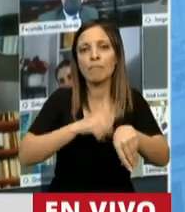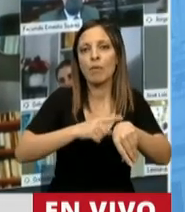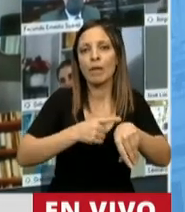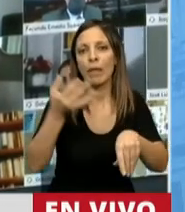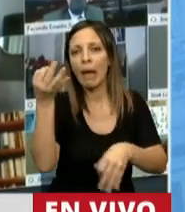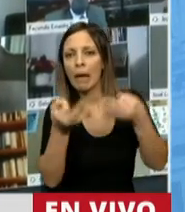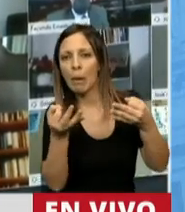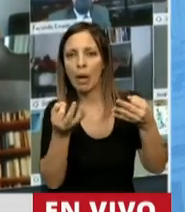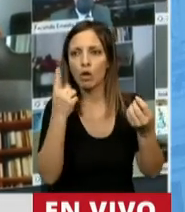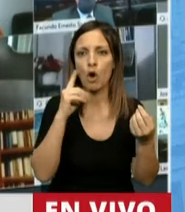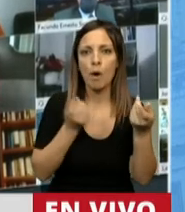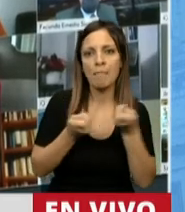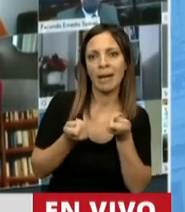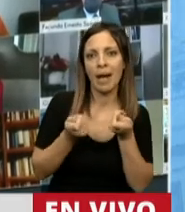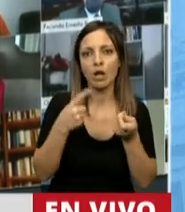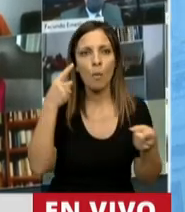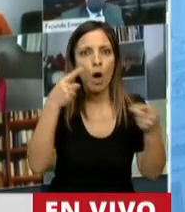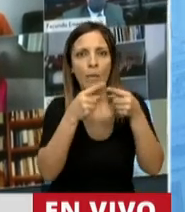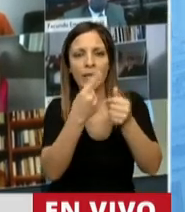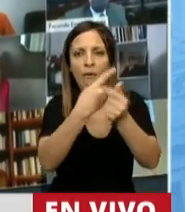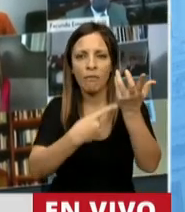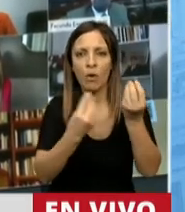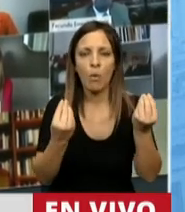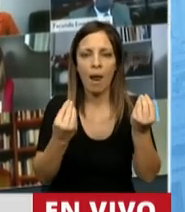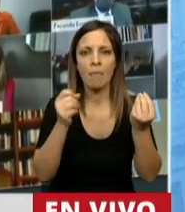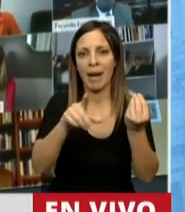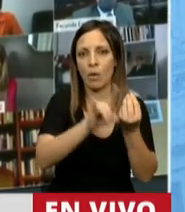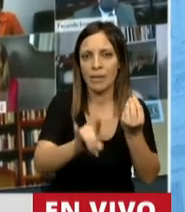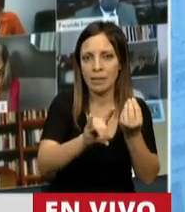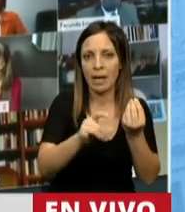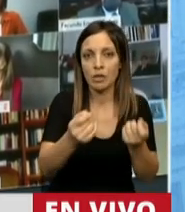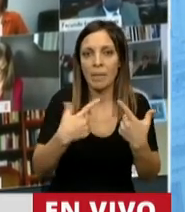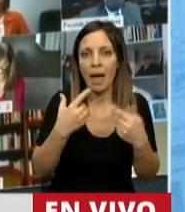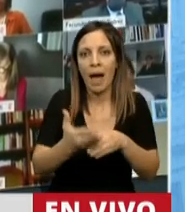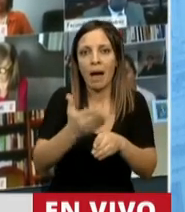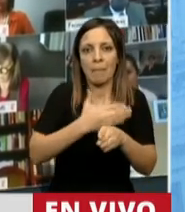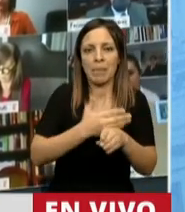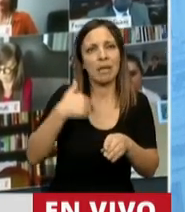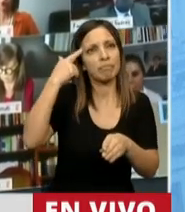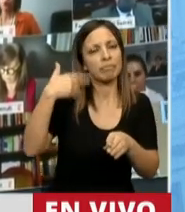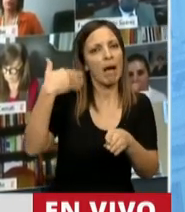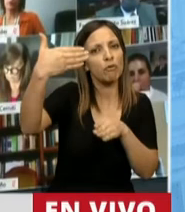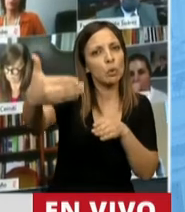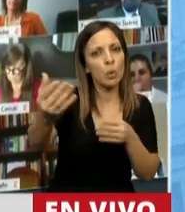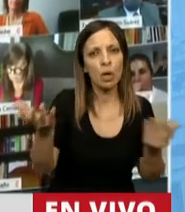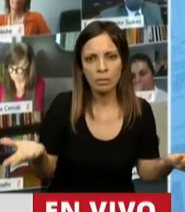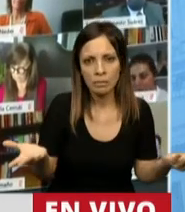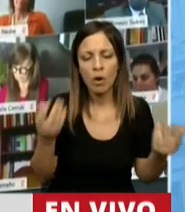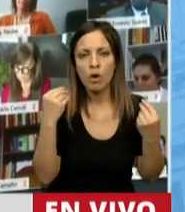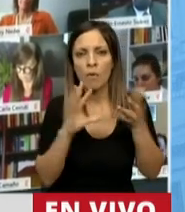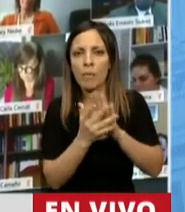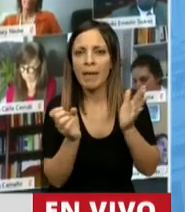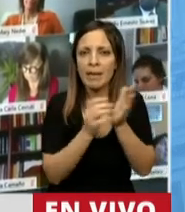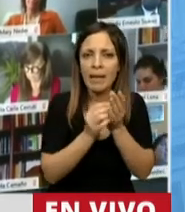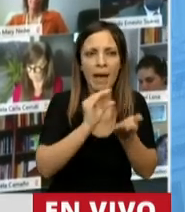evaluar misiones, gestiones, metas cumplidas. Tiene que ver con la previsibilidad. Tiene que ver con la claridad de la asignación y